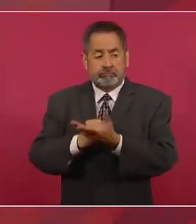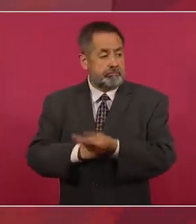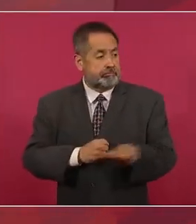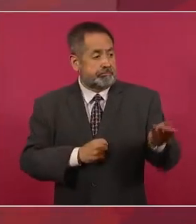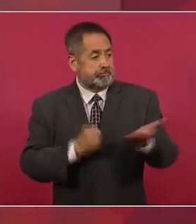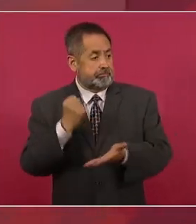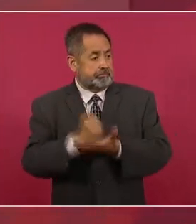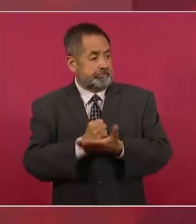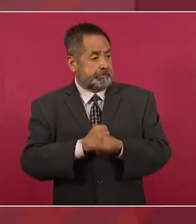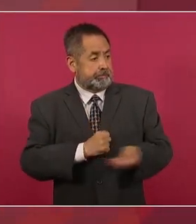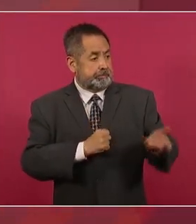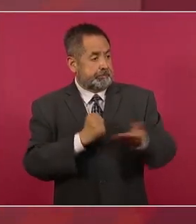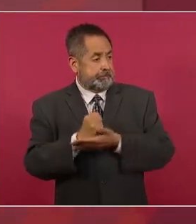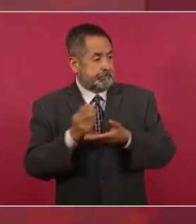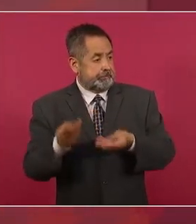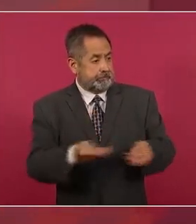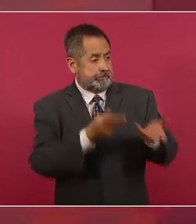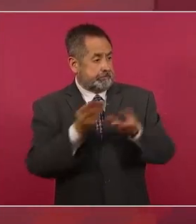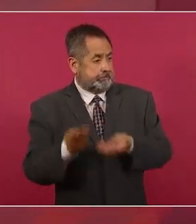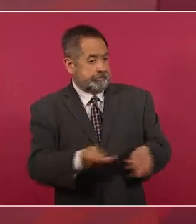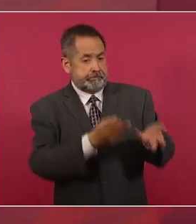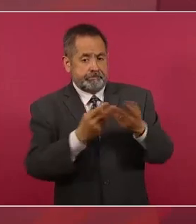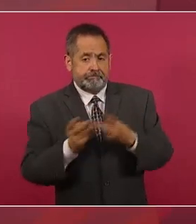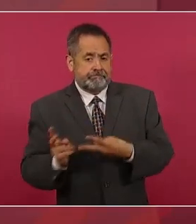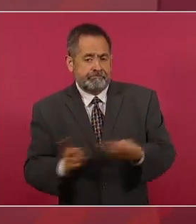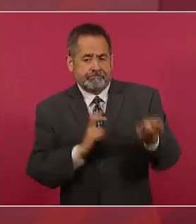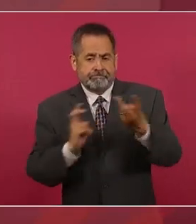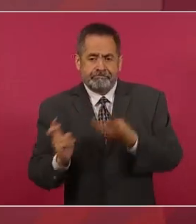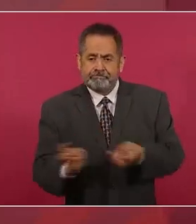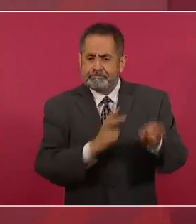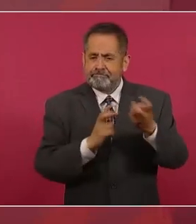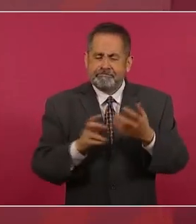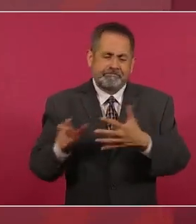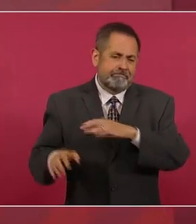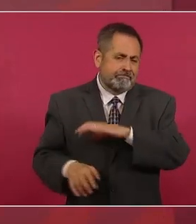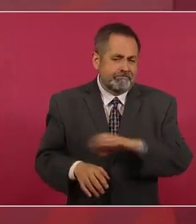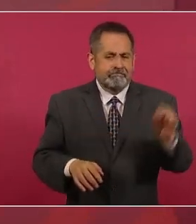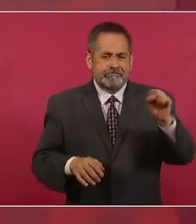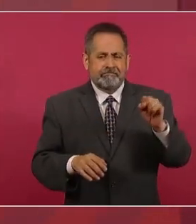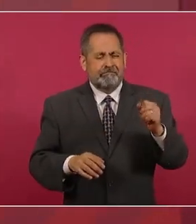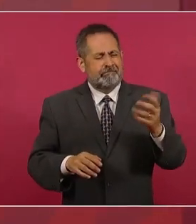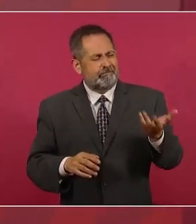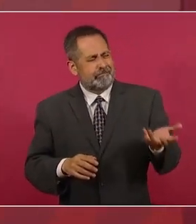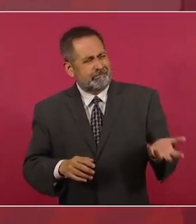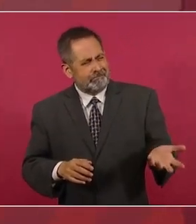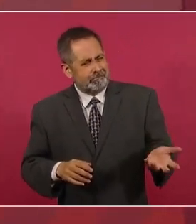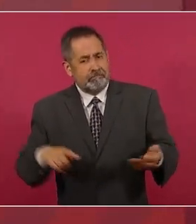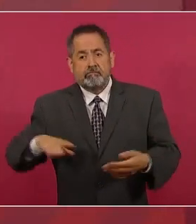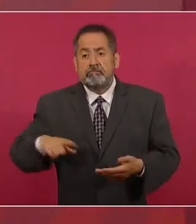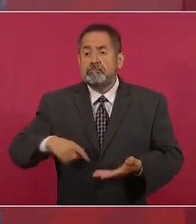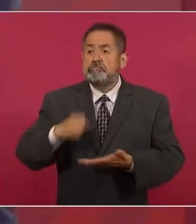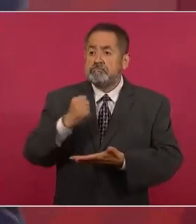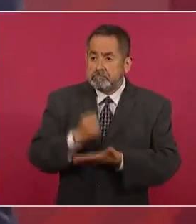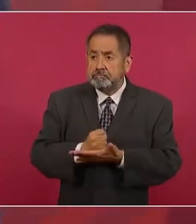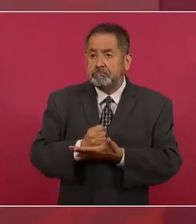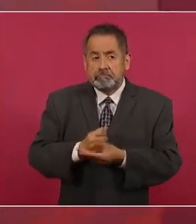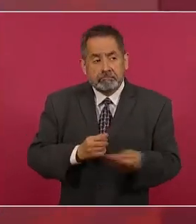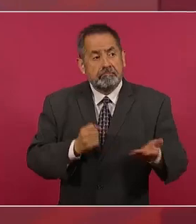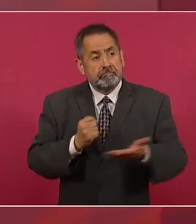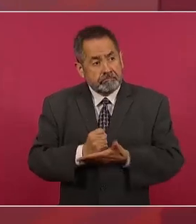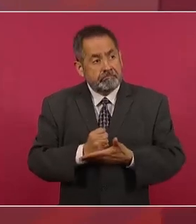para el saqueo, para el traslado de los bienes públicos,